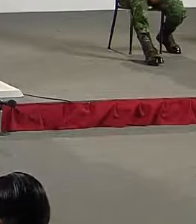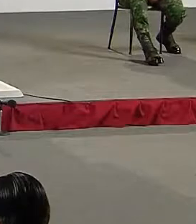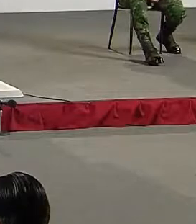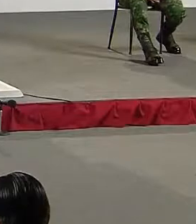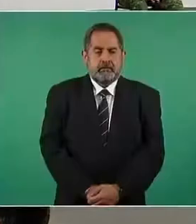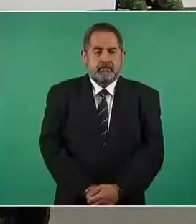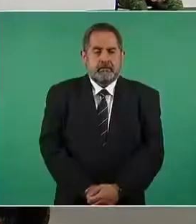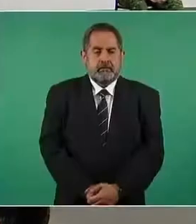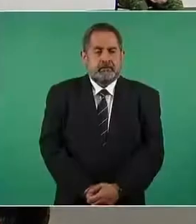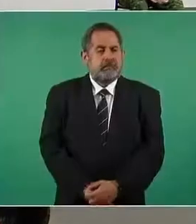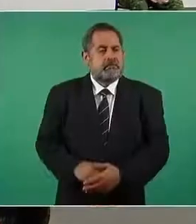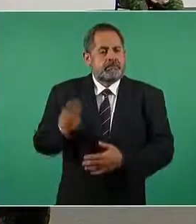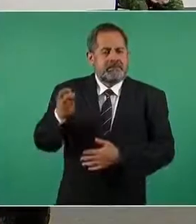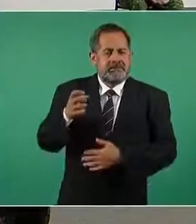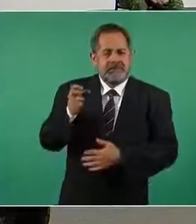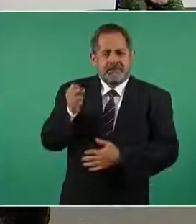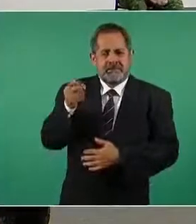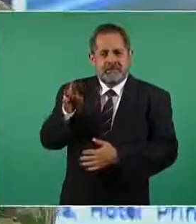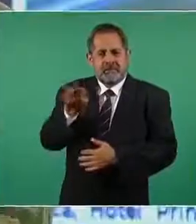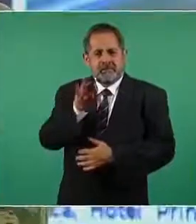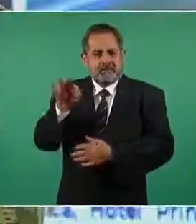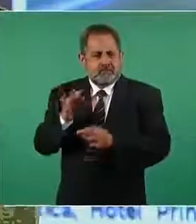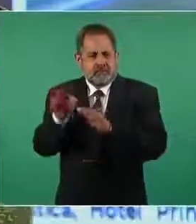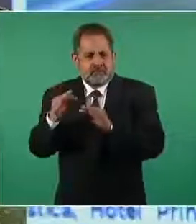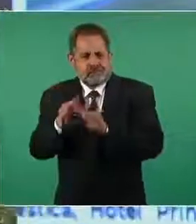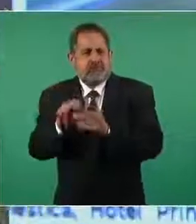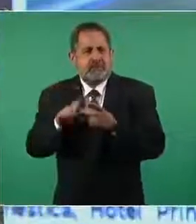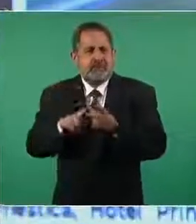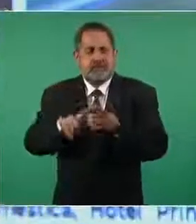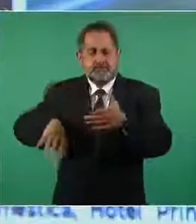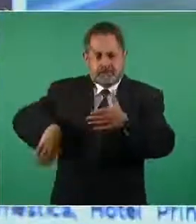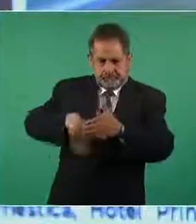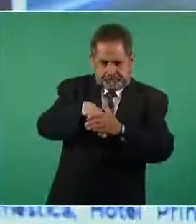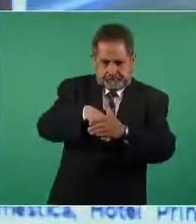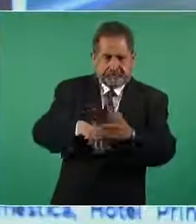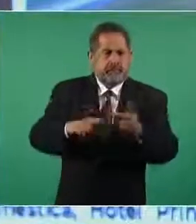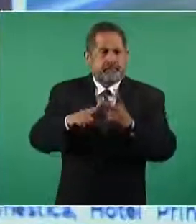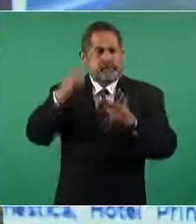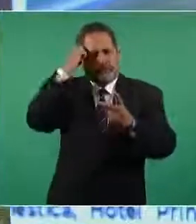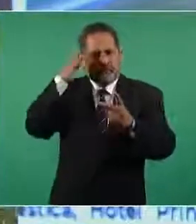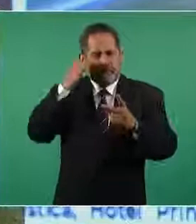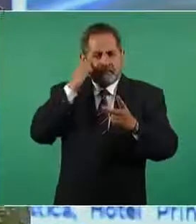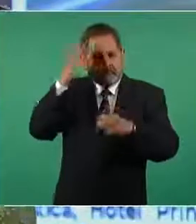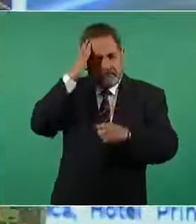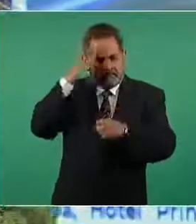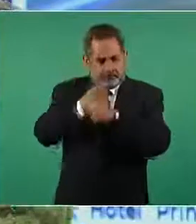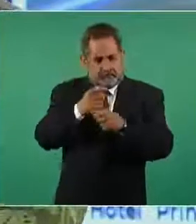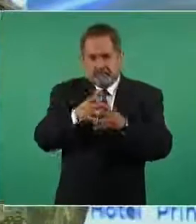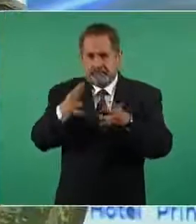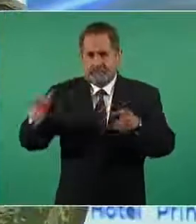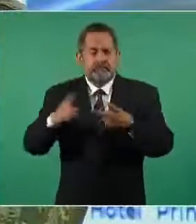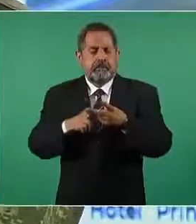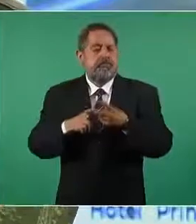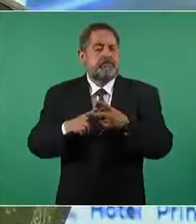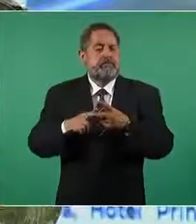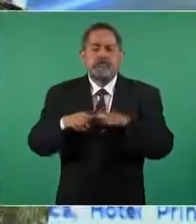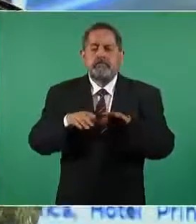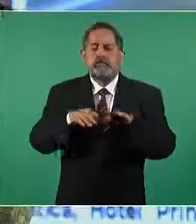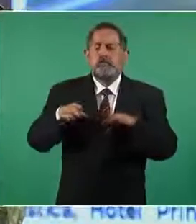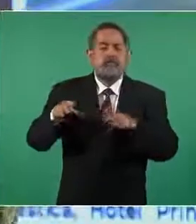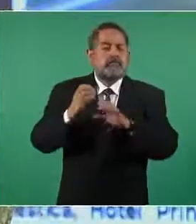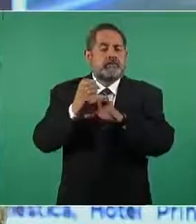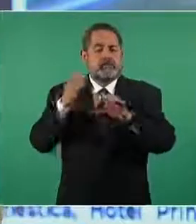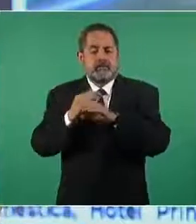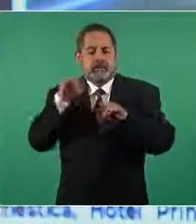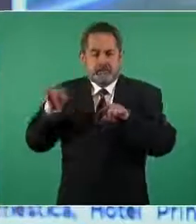hemos hecho bueno son trabajos en la terminal de pasajeros en el estacionamiento principal en la terminal intermodal de transporte terrestre la